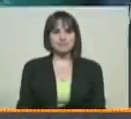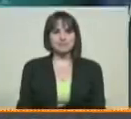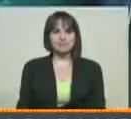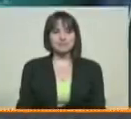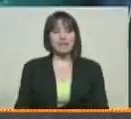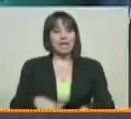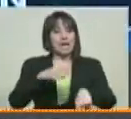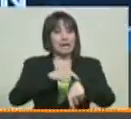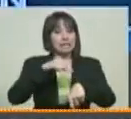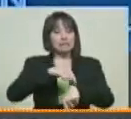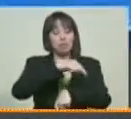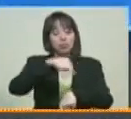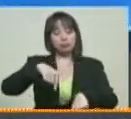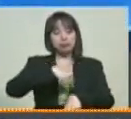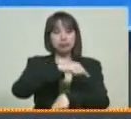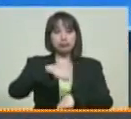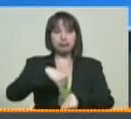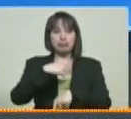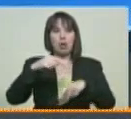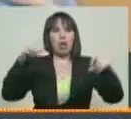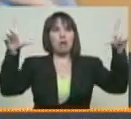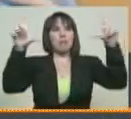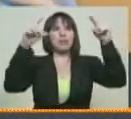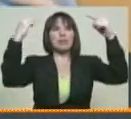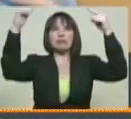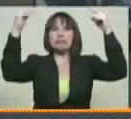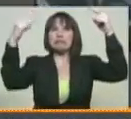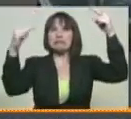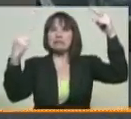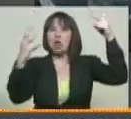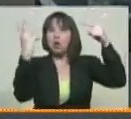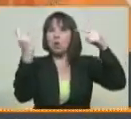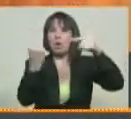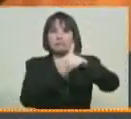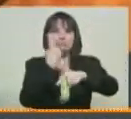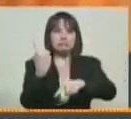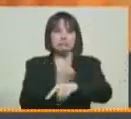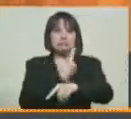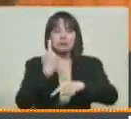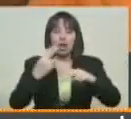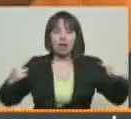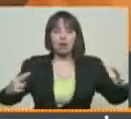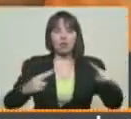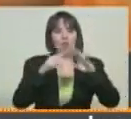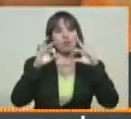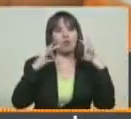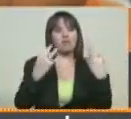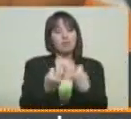El tiempo transcurría y una pantalla gigante contaba las horas para el reencuentro y la reunión familiar.